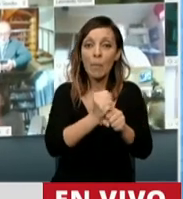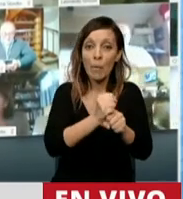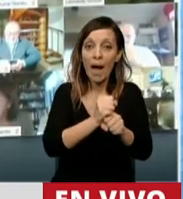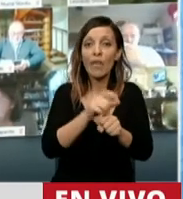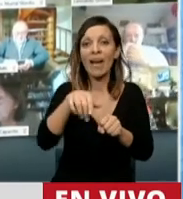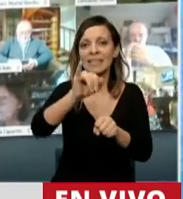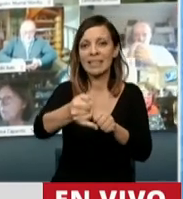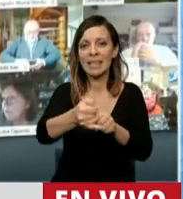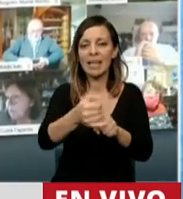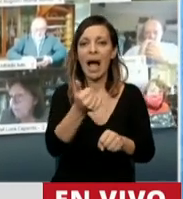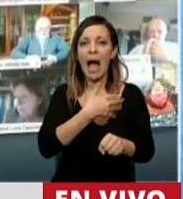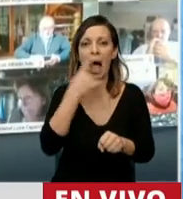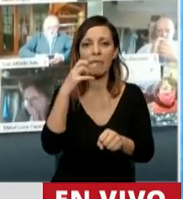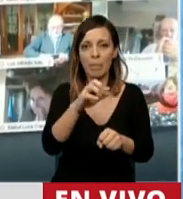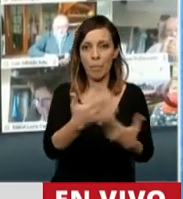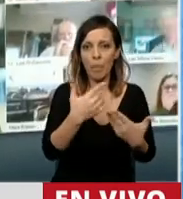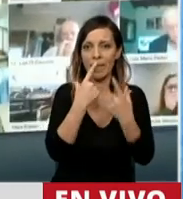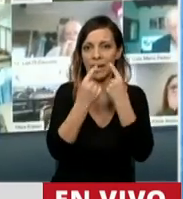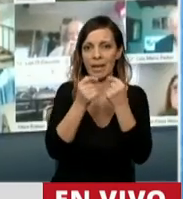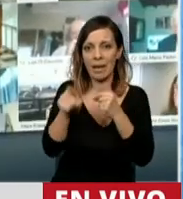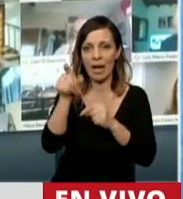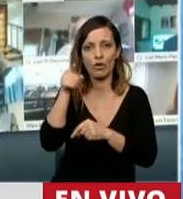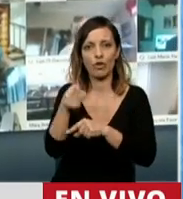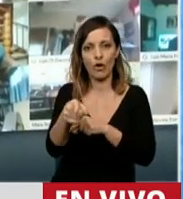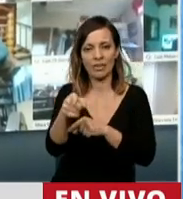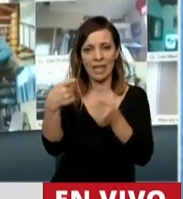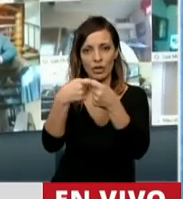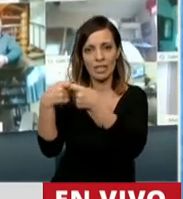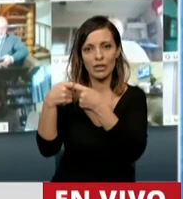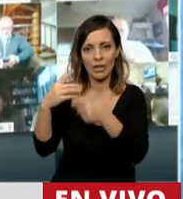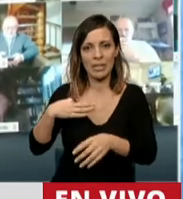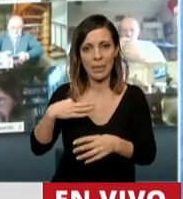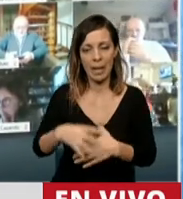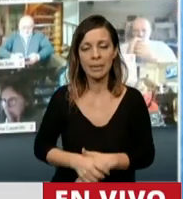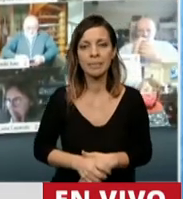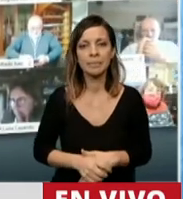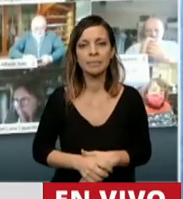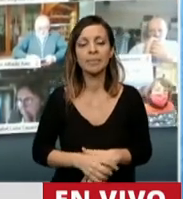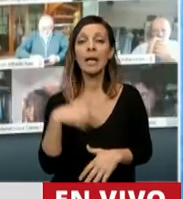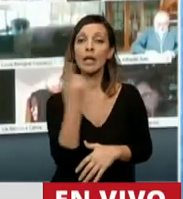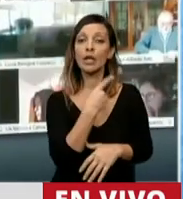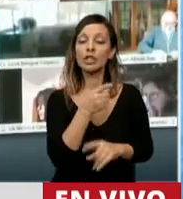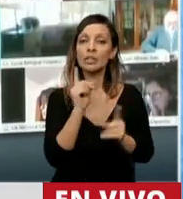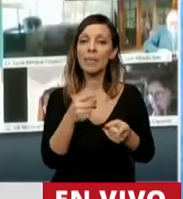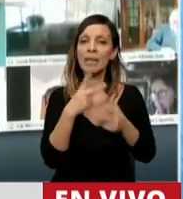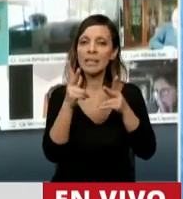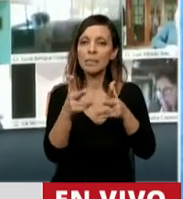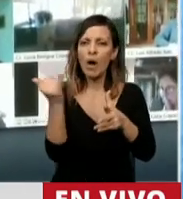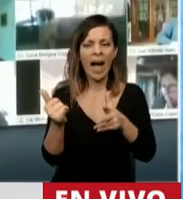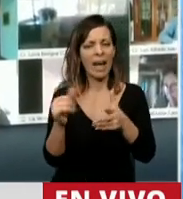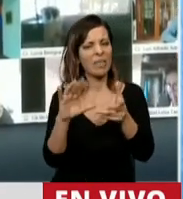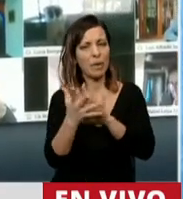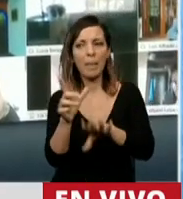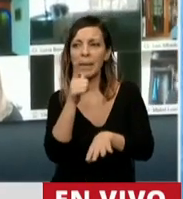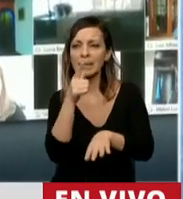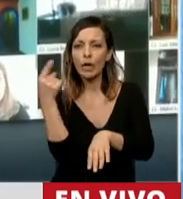sí la AFIP va a estar en condiciones de poder imponérselo. ¿Por qué también decimos que tiene un evidente sesgo anti